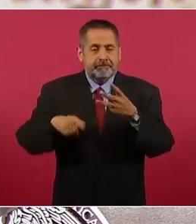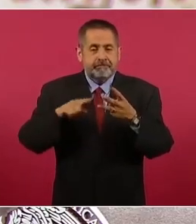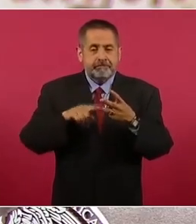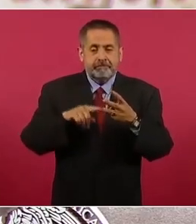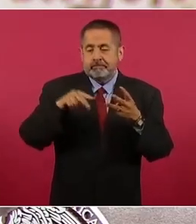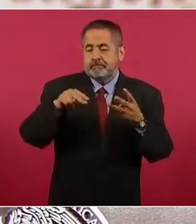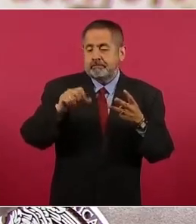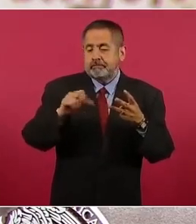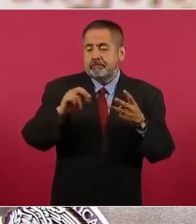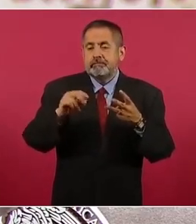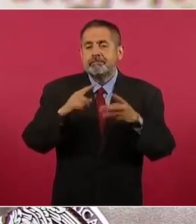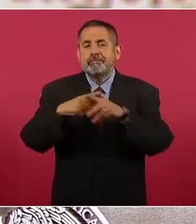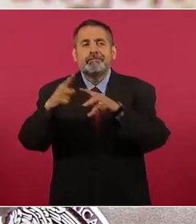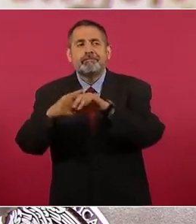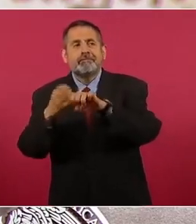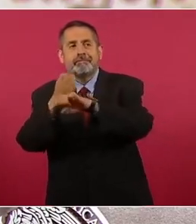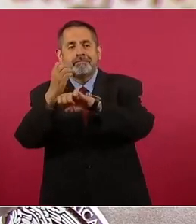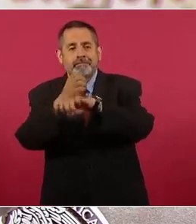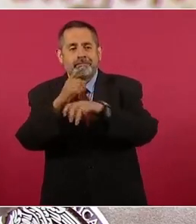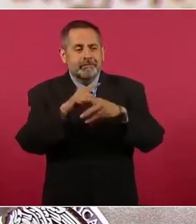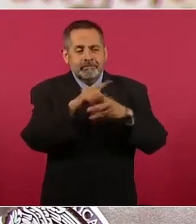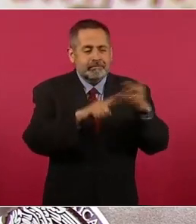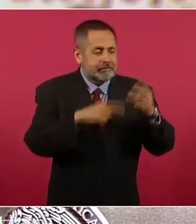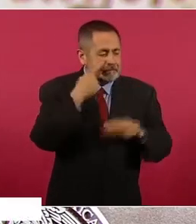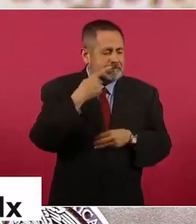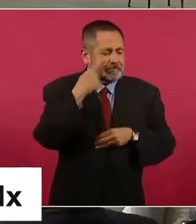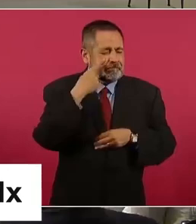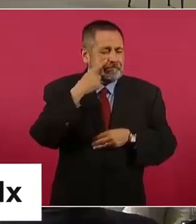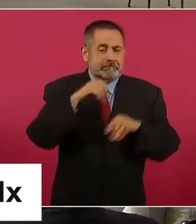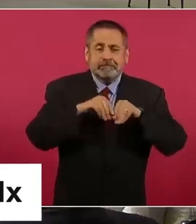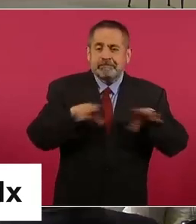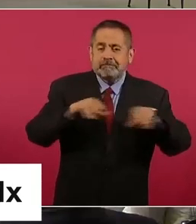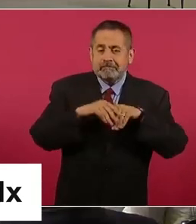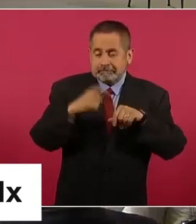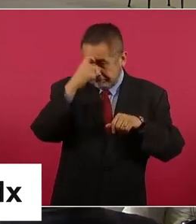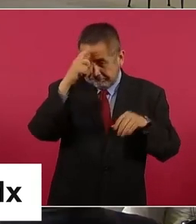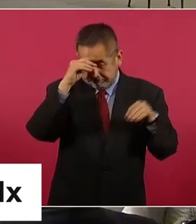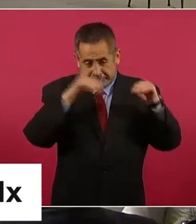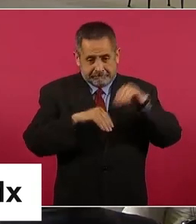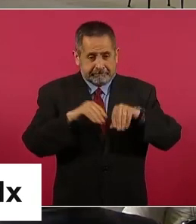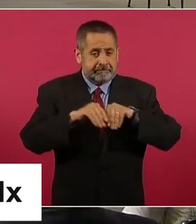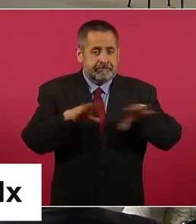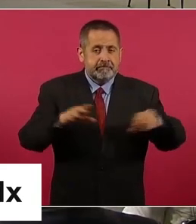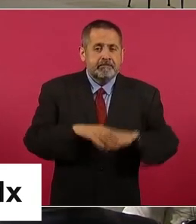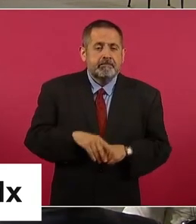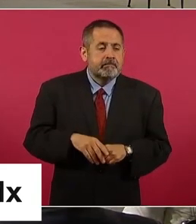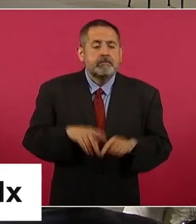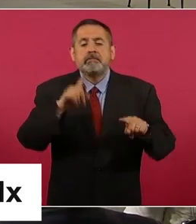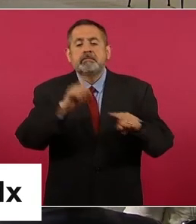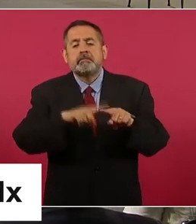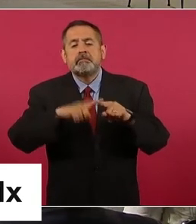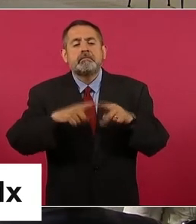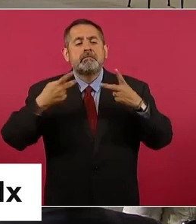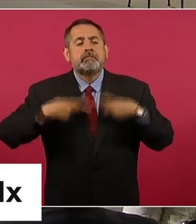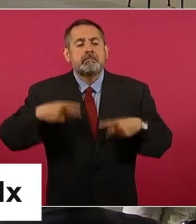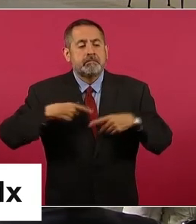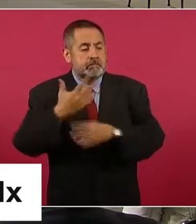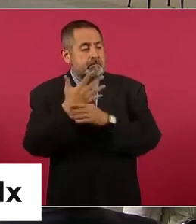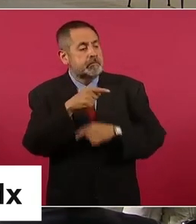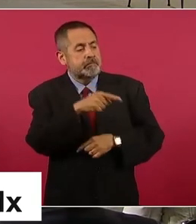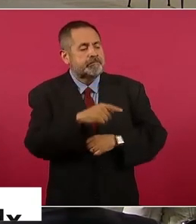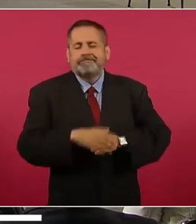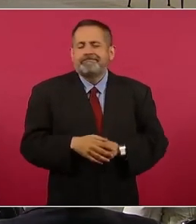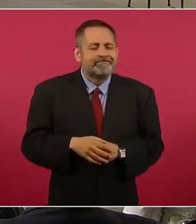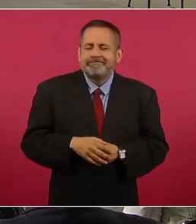donde hubo estas elecciones. Estas tendencias no se difundieron por personas aleatoriamente, ni